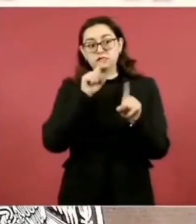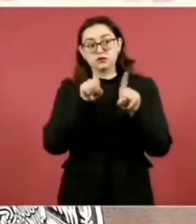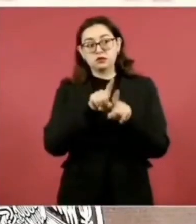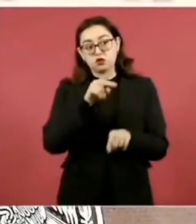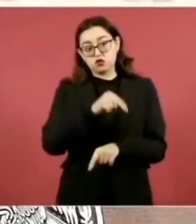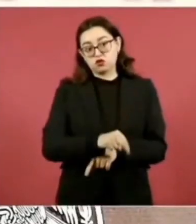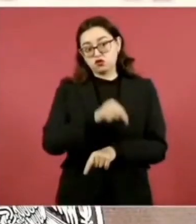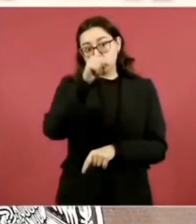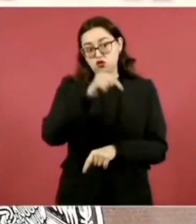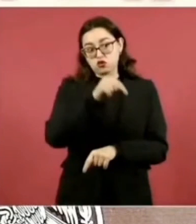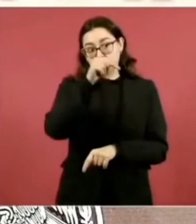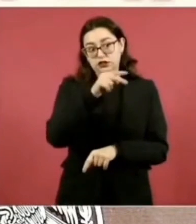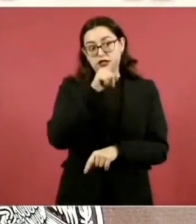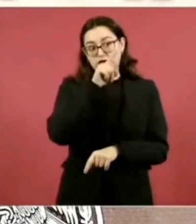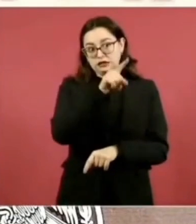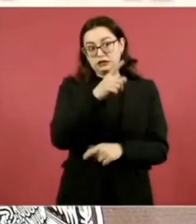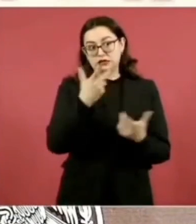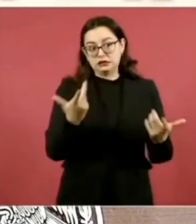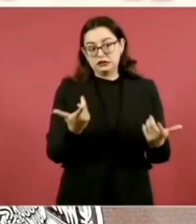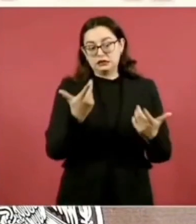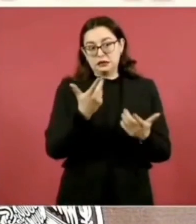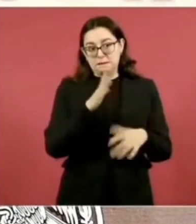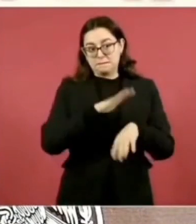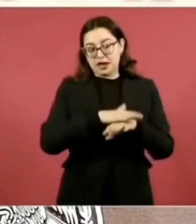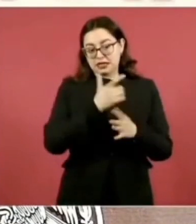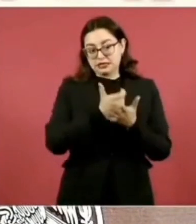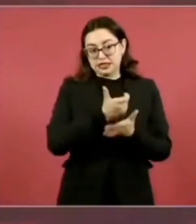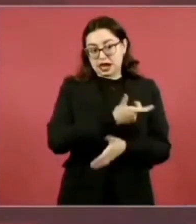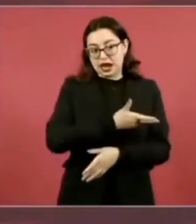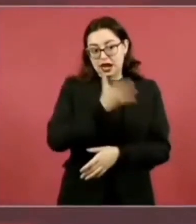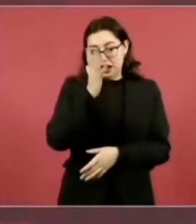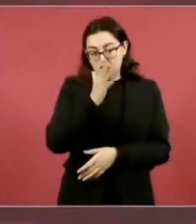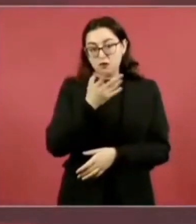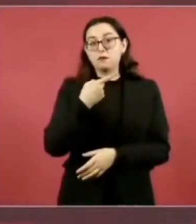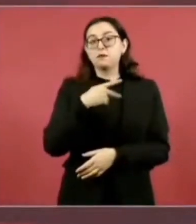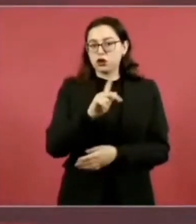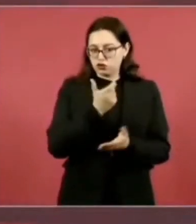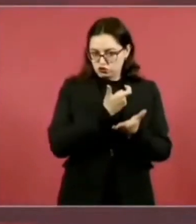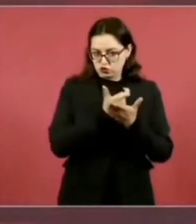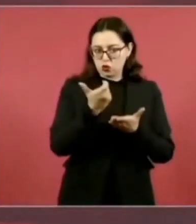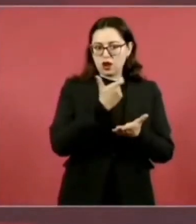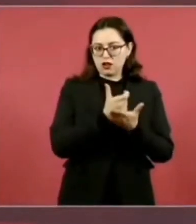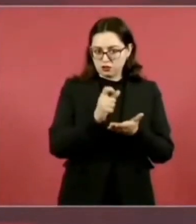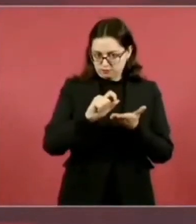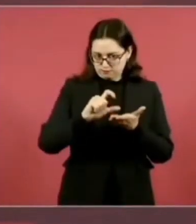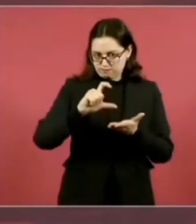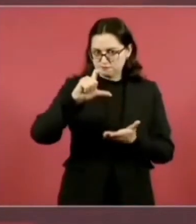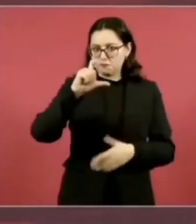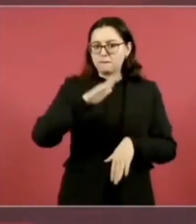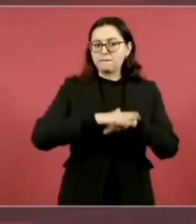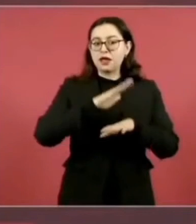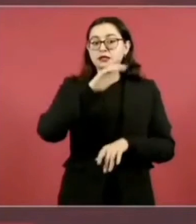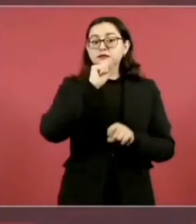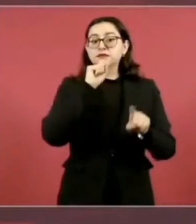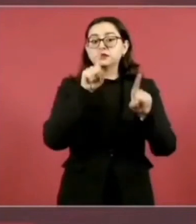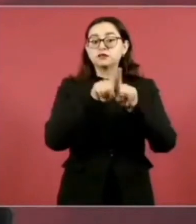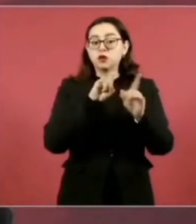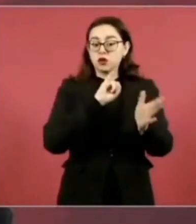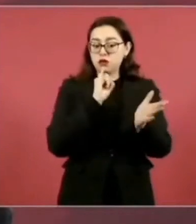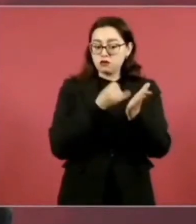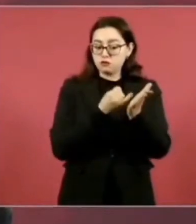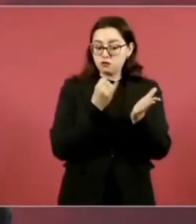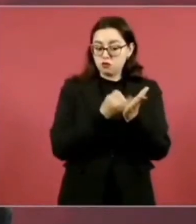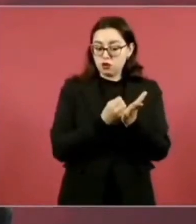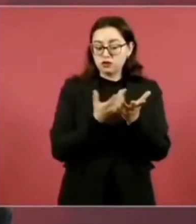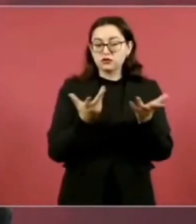pero que también tiene beneficios fiscales y que hoy nos faltan bodegas, nos faltan